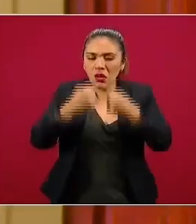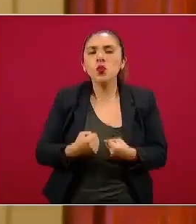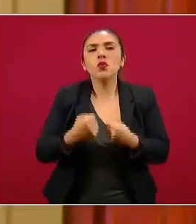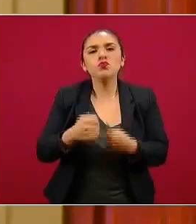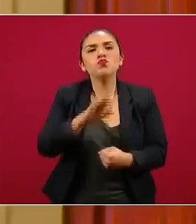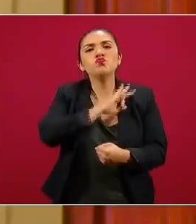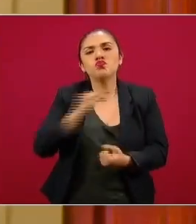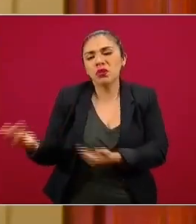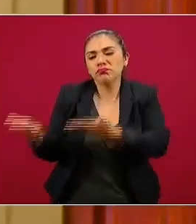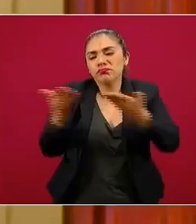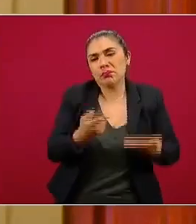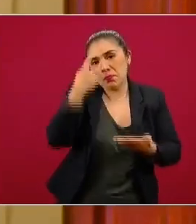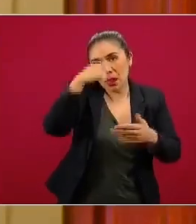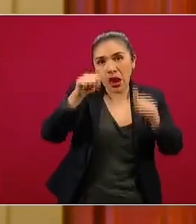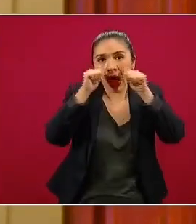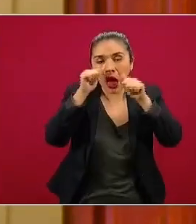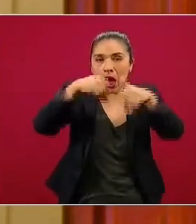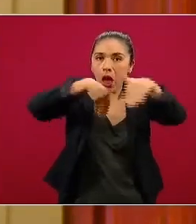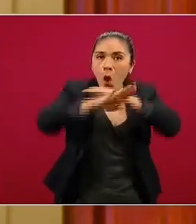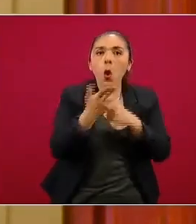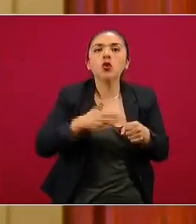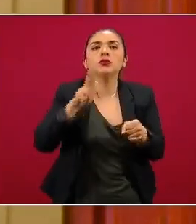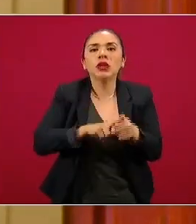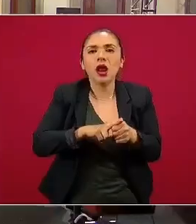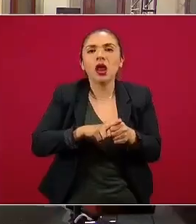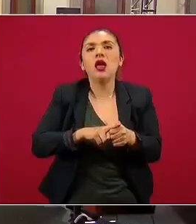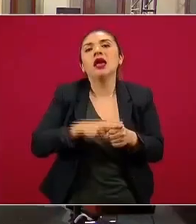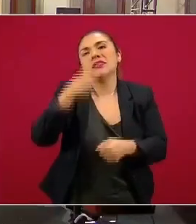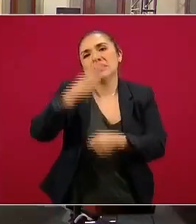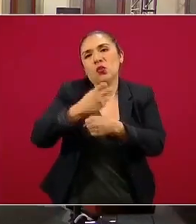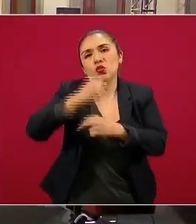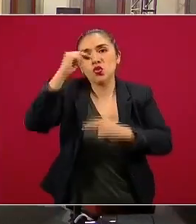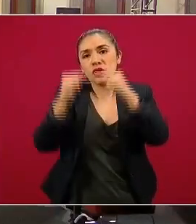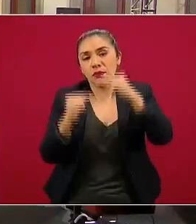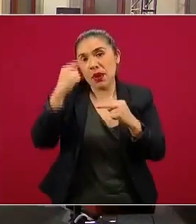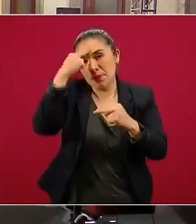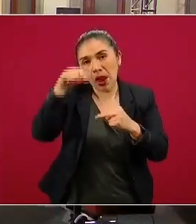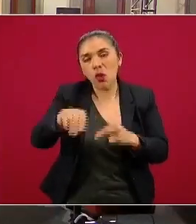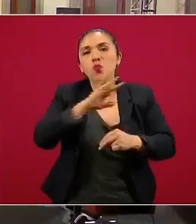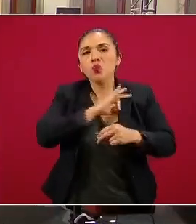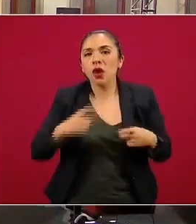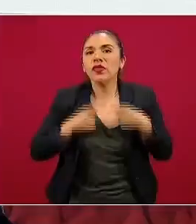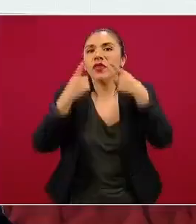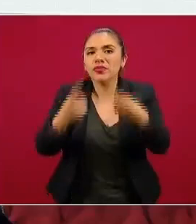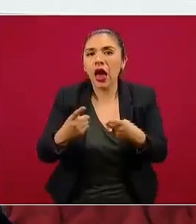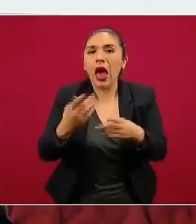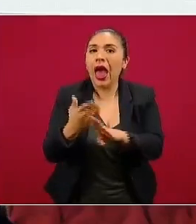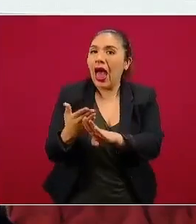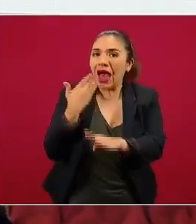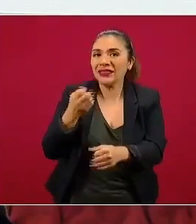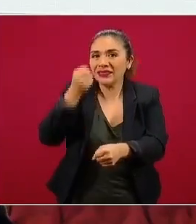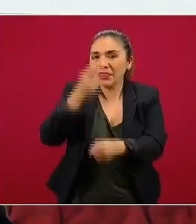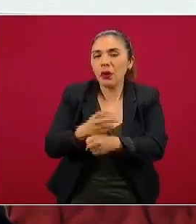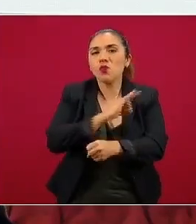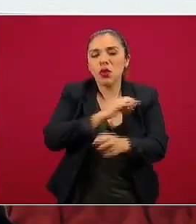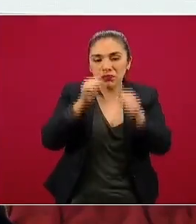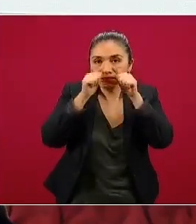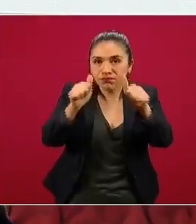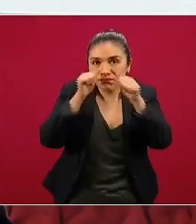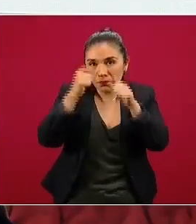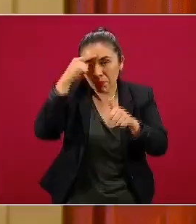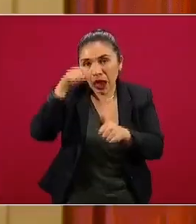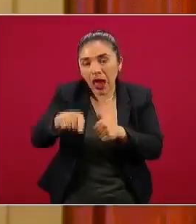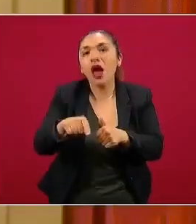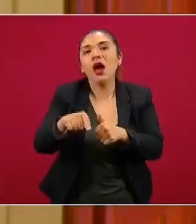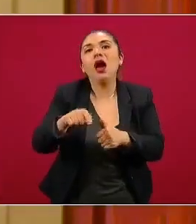una unidad de atención médica del segundo nivel, donde puedan recibir de manera oportuna la atención necesaria